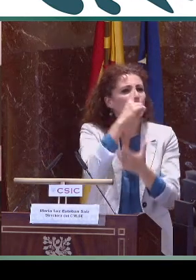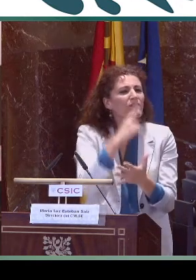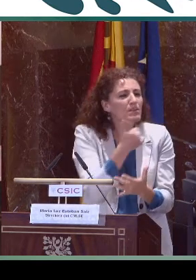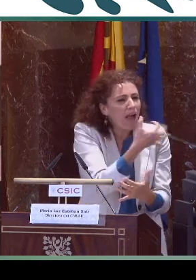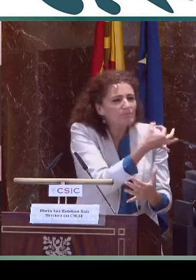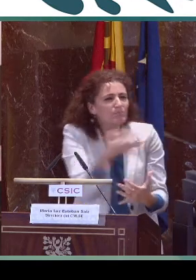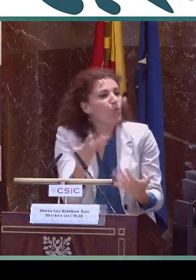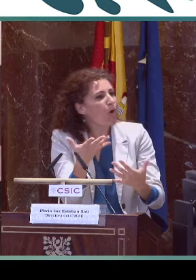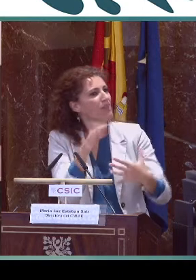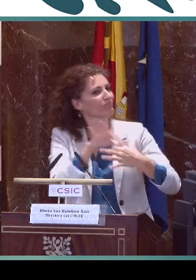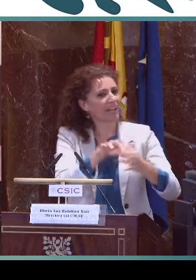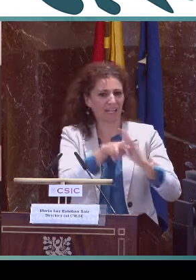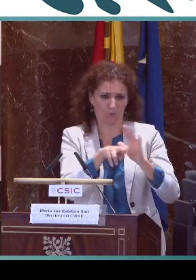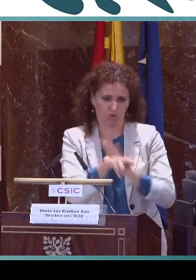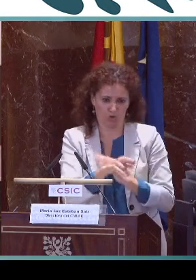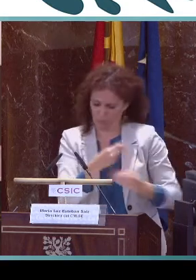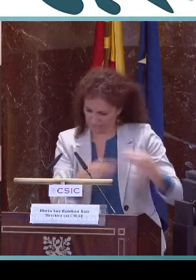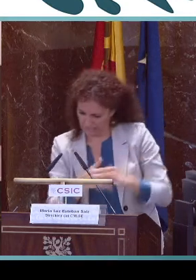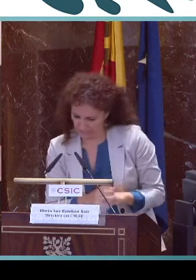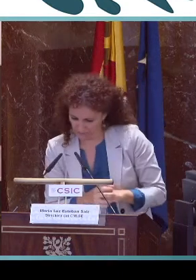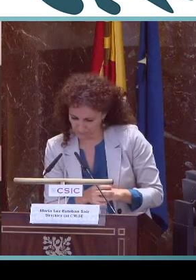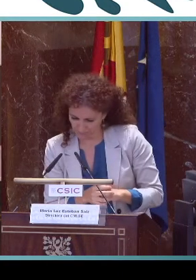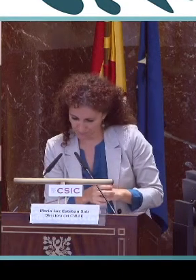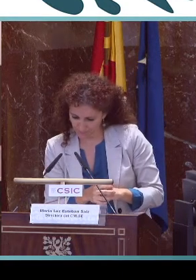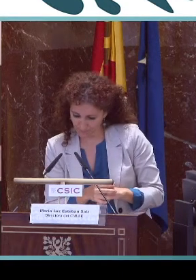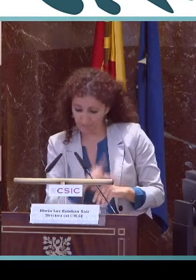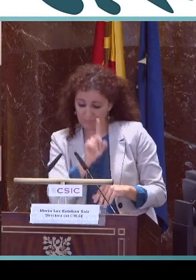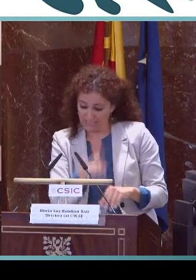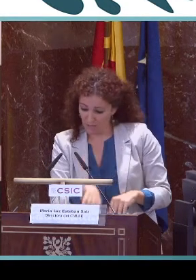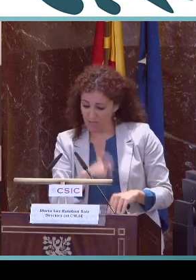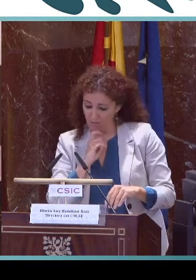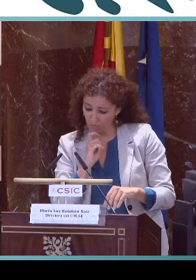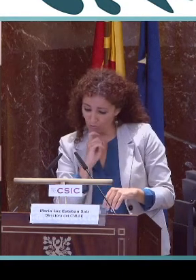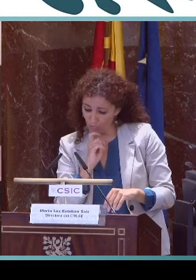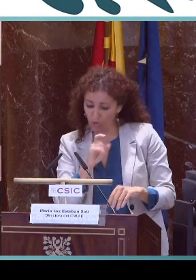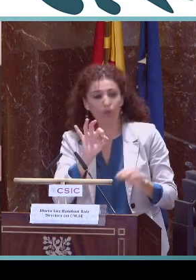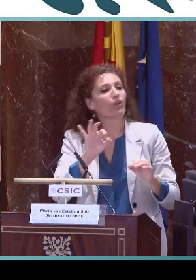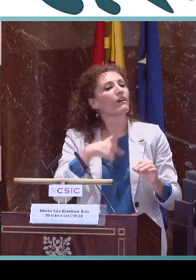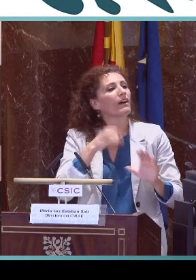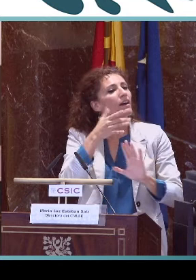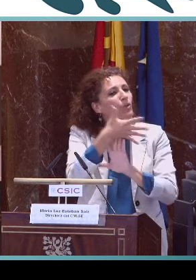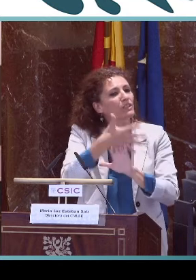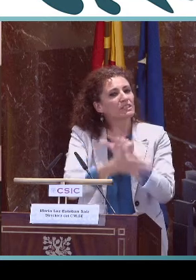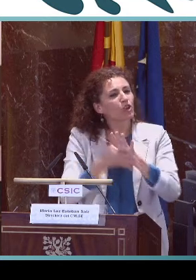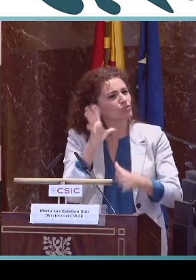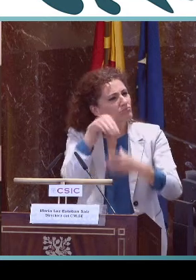cómo se forman a los profesionales que enseñan esa lengua, cuál es el perfil más adecuado, cuáles son los materiales más adecuados,